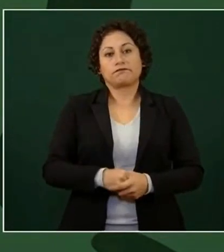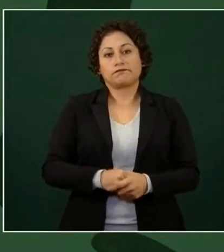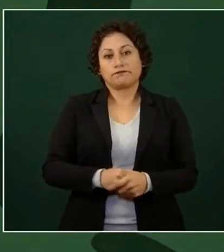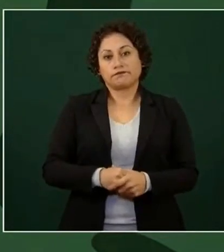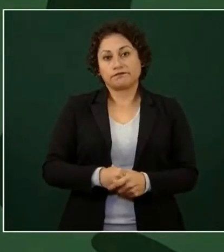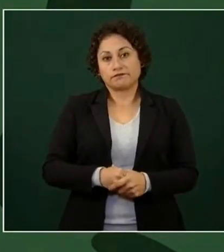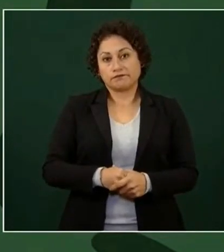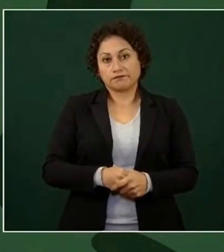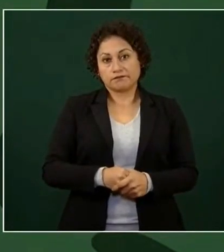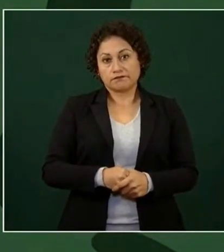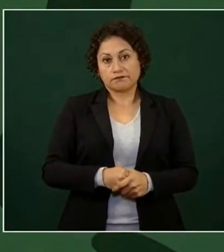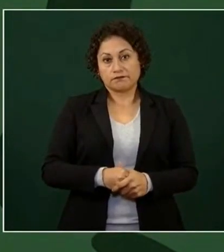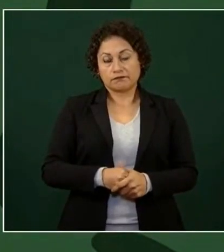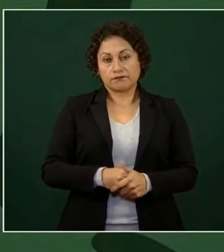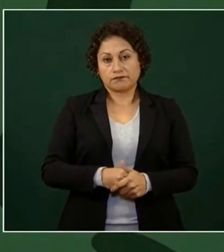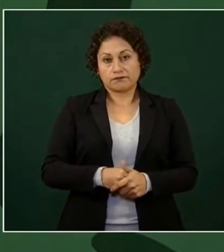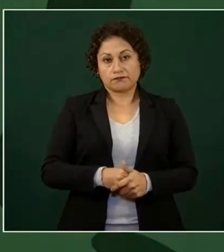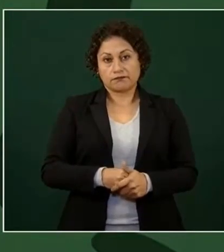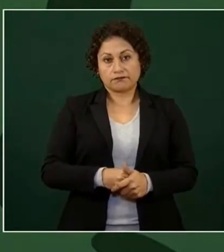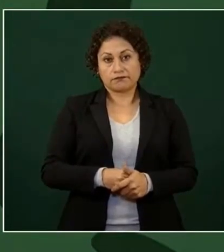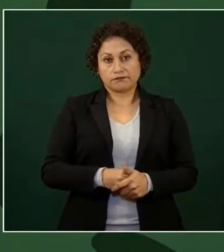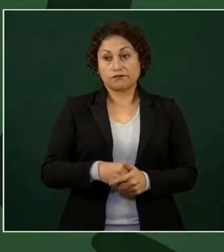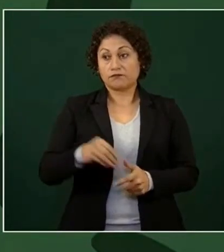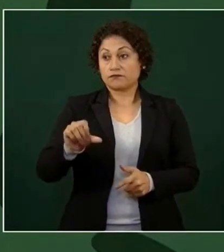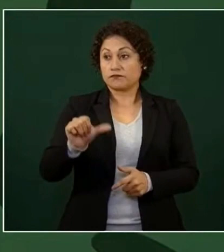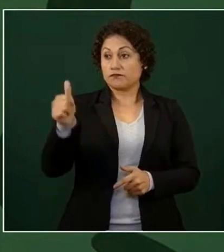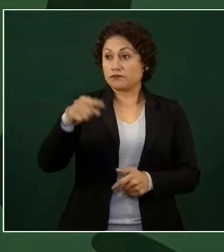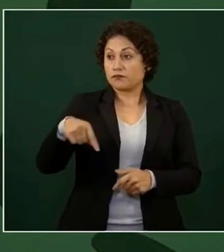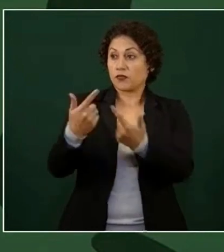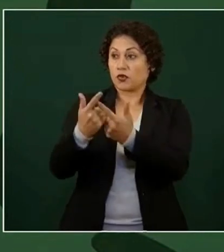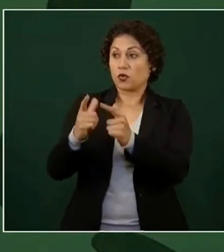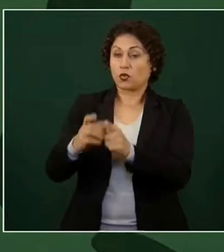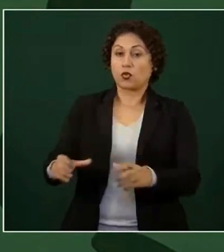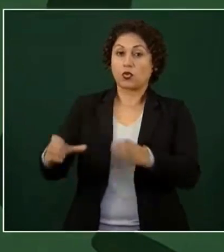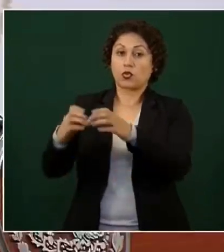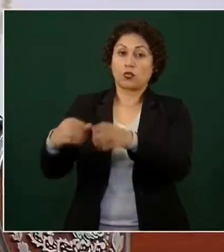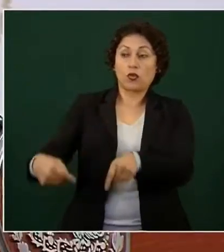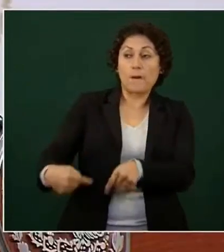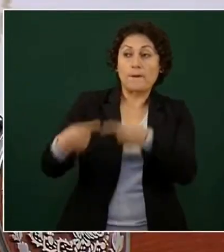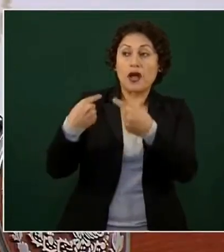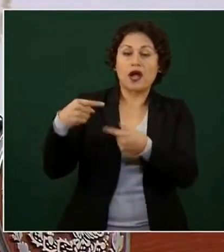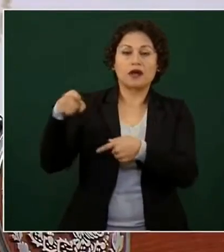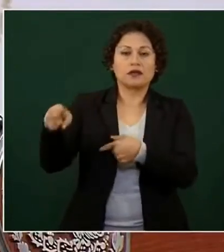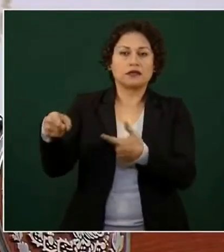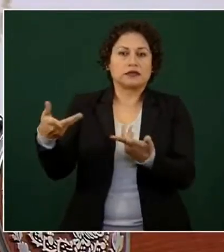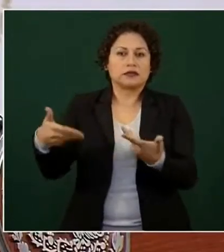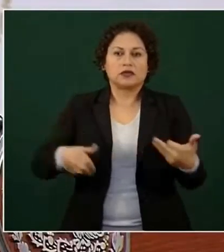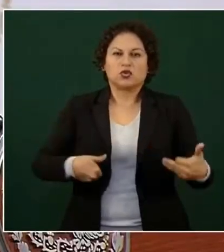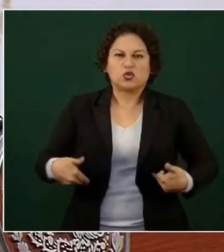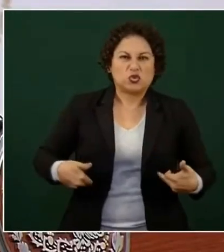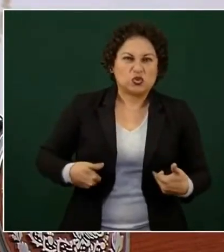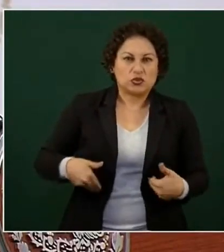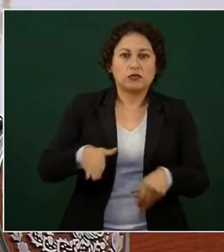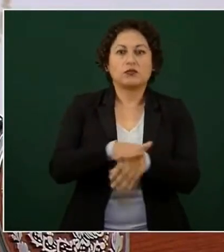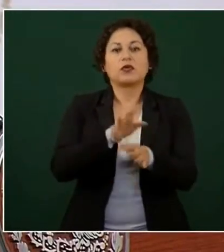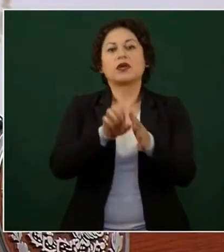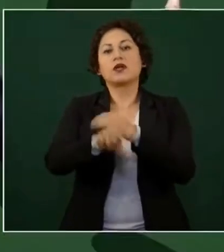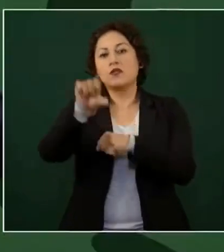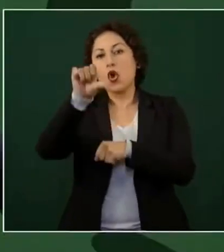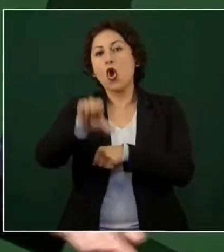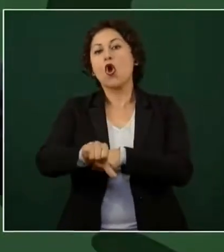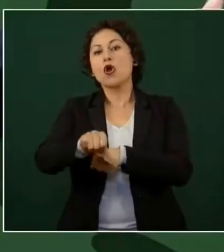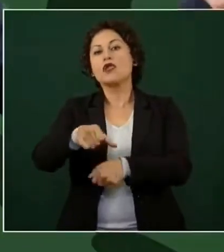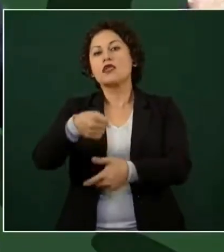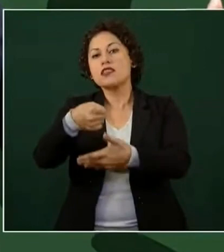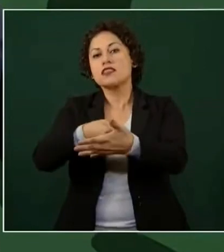Están muy desesperados nuestros adversarios. Lo de la manifestación de hoy, por ejemplo, ¿no? Claro